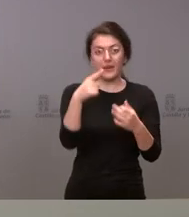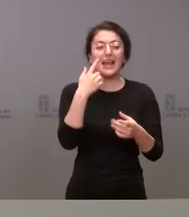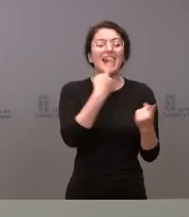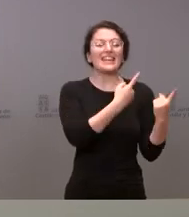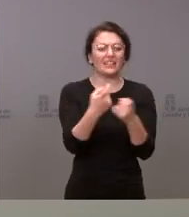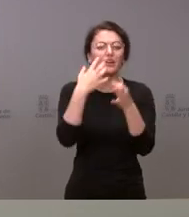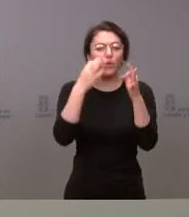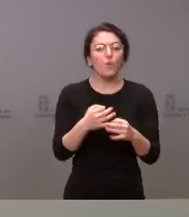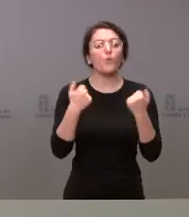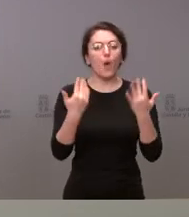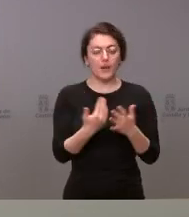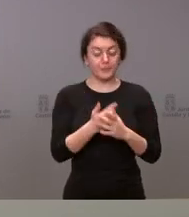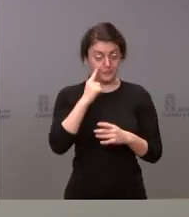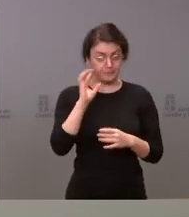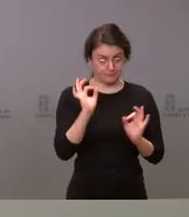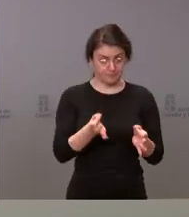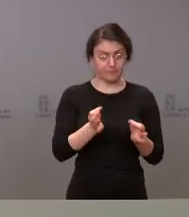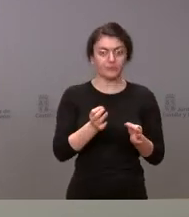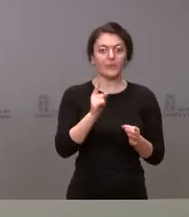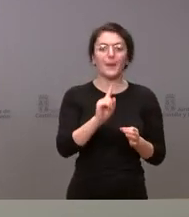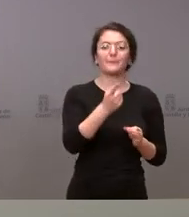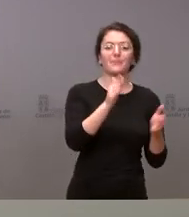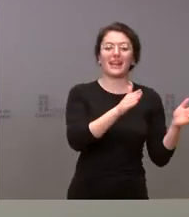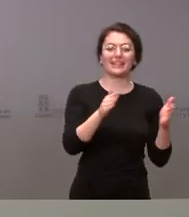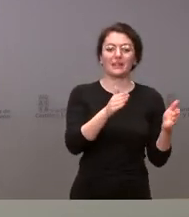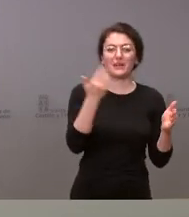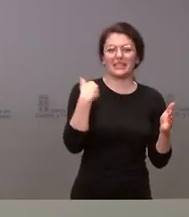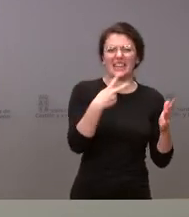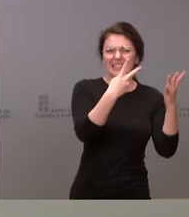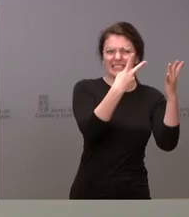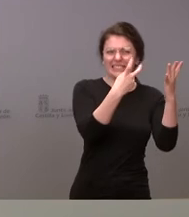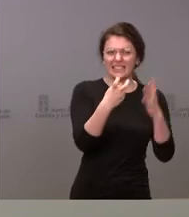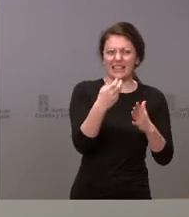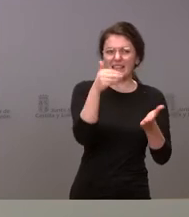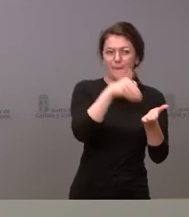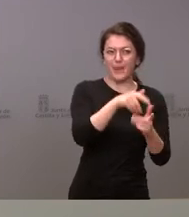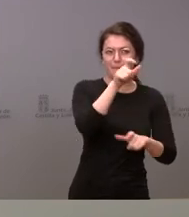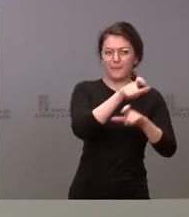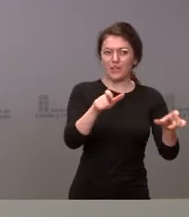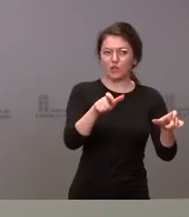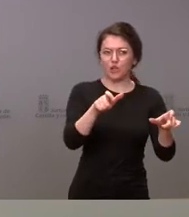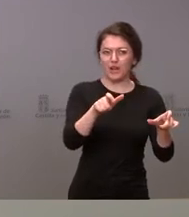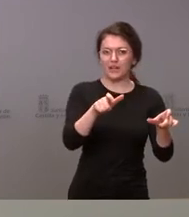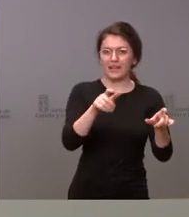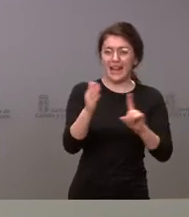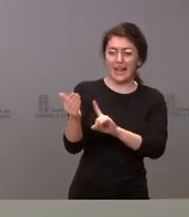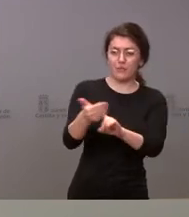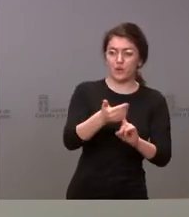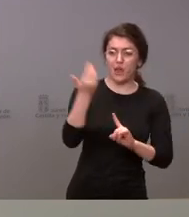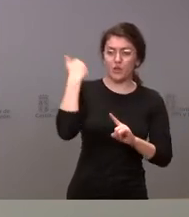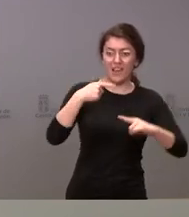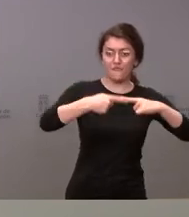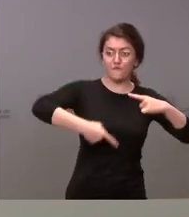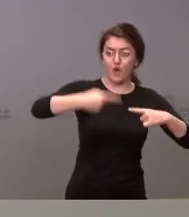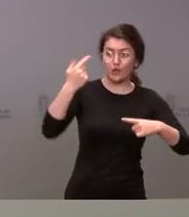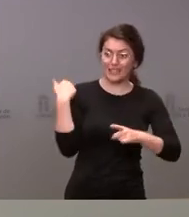una primera etapa a día de hoy creo que son unas 700.000 personas los refugiados que han cruzado ya la frontera y que pueden